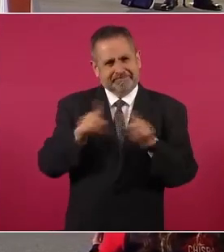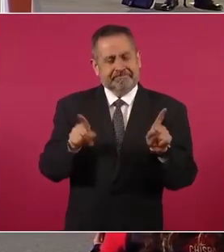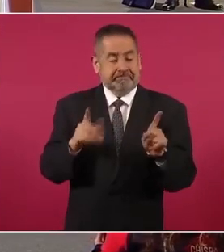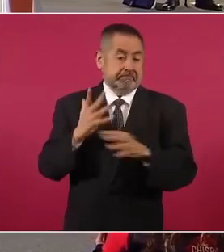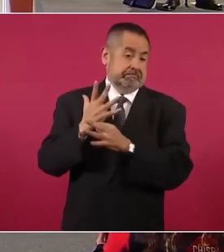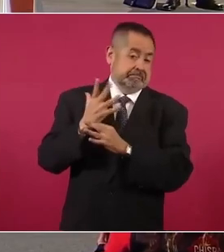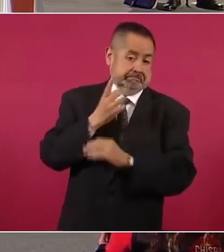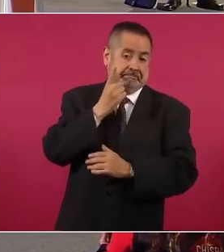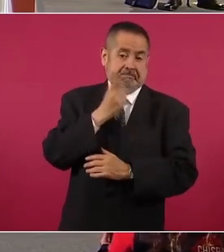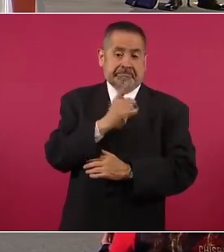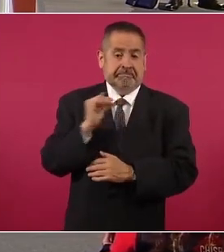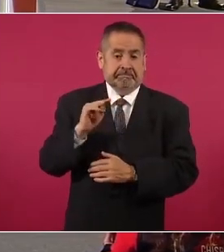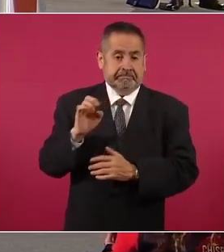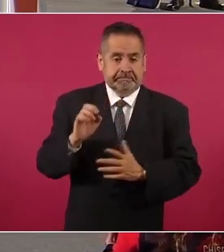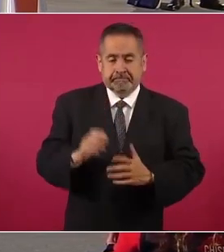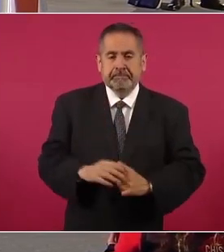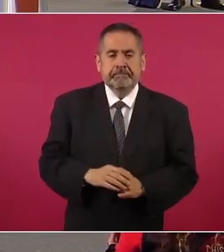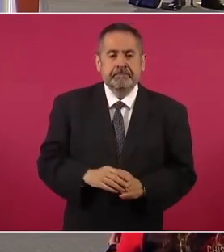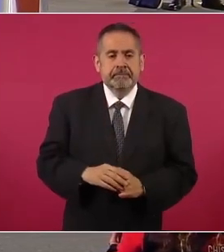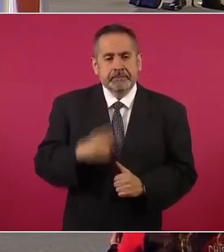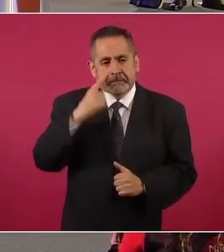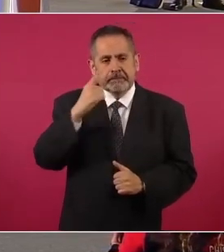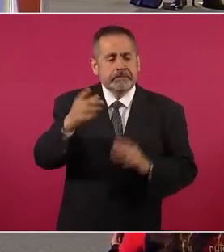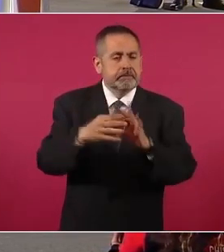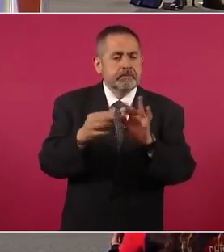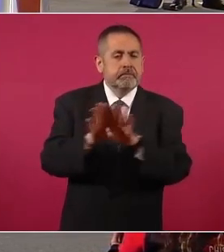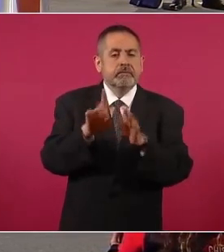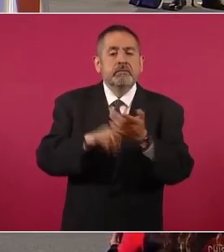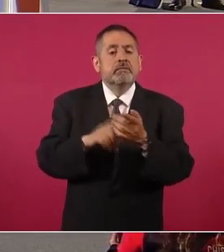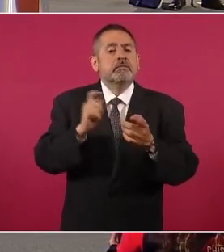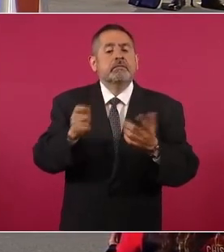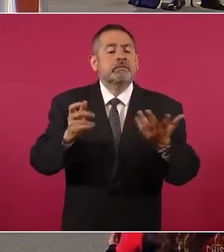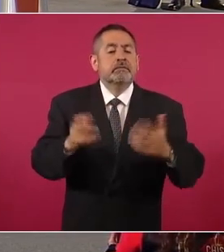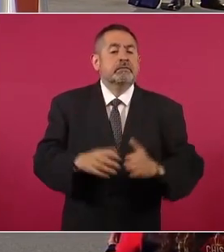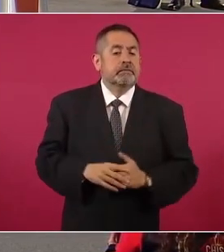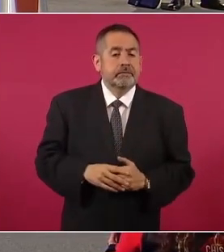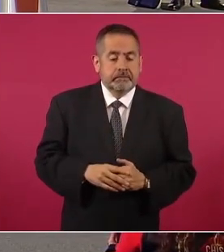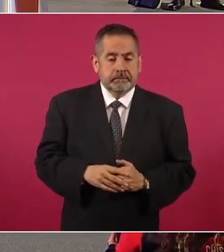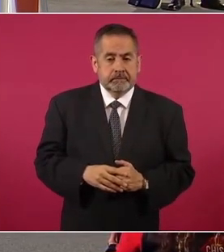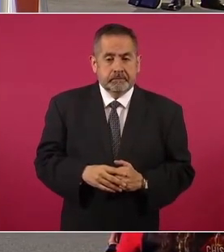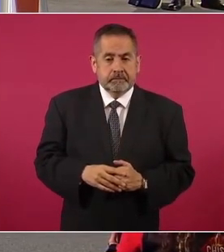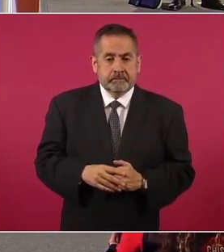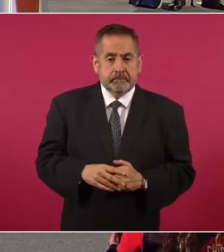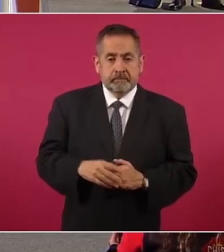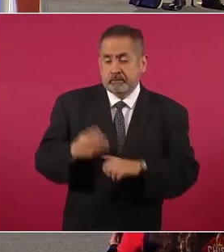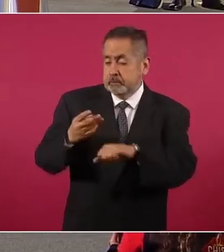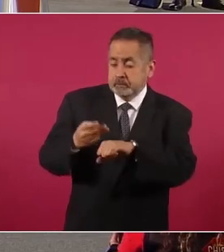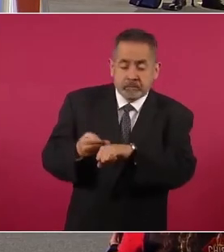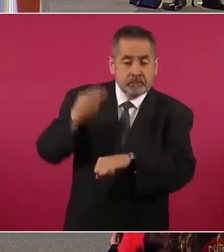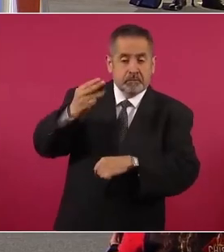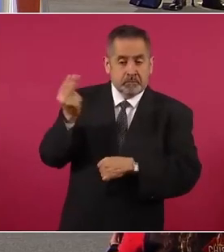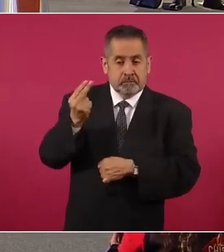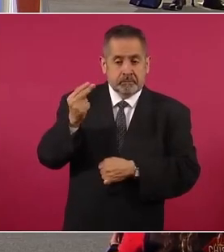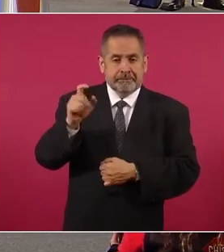fíjense cómo está dividida, dice muy necesario 23,